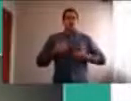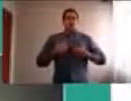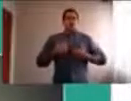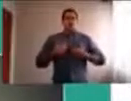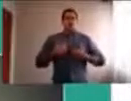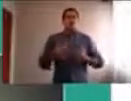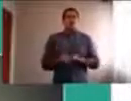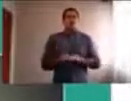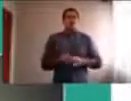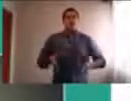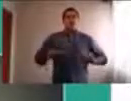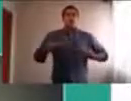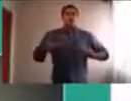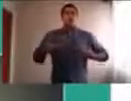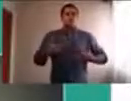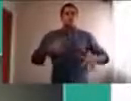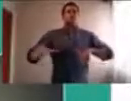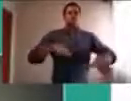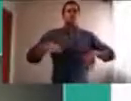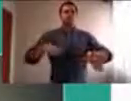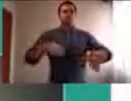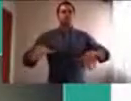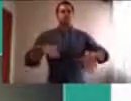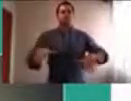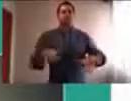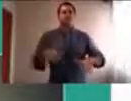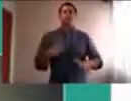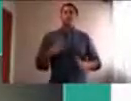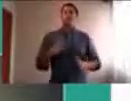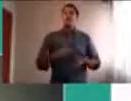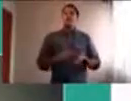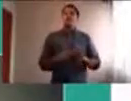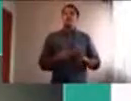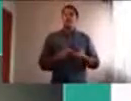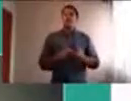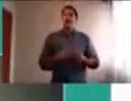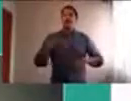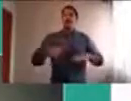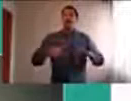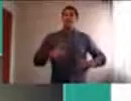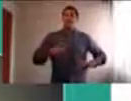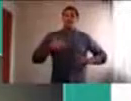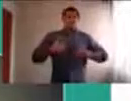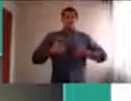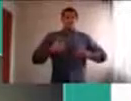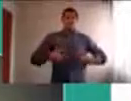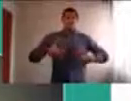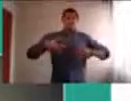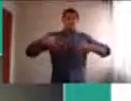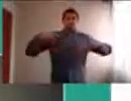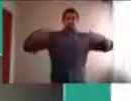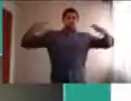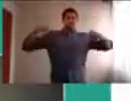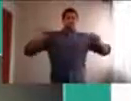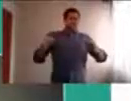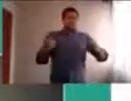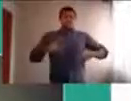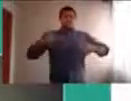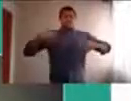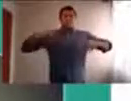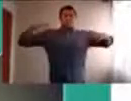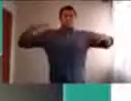hacer cosas, pero cuando la ansiedad es muy grande, genera el efecto contrario, nos paraliza, nos empieza a generar